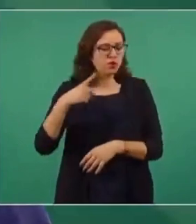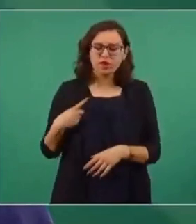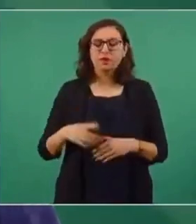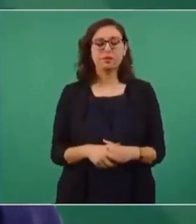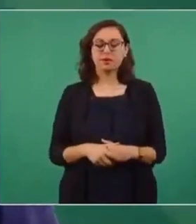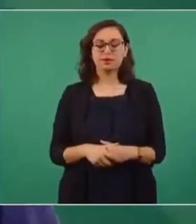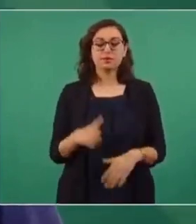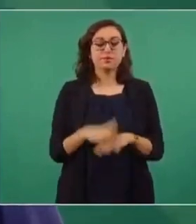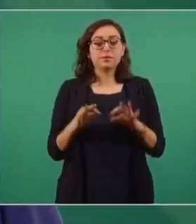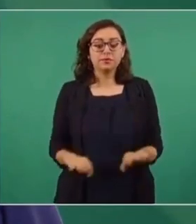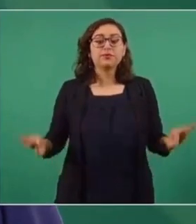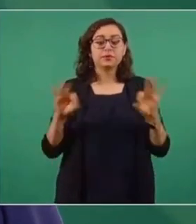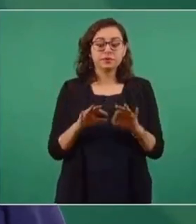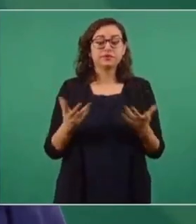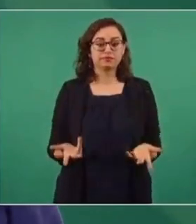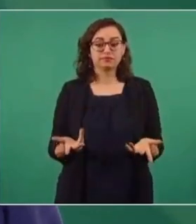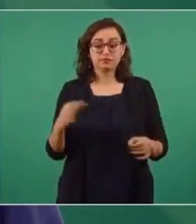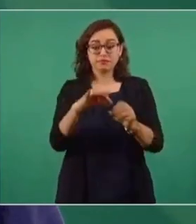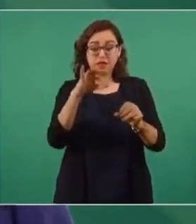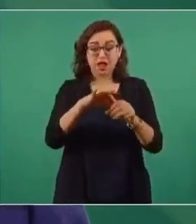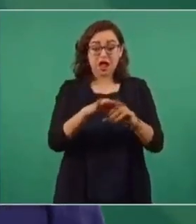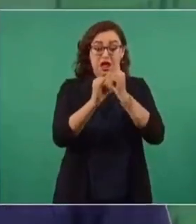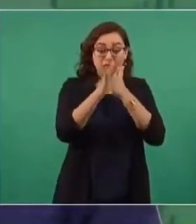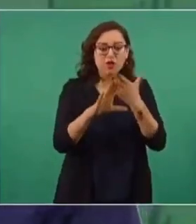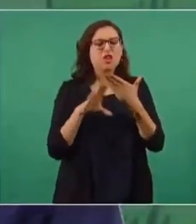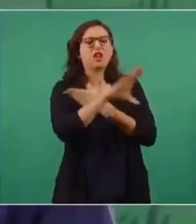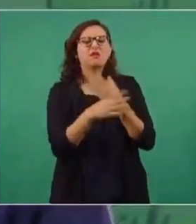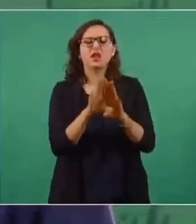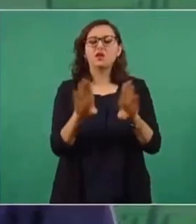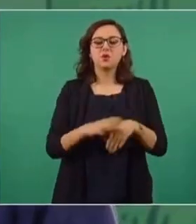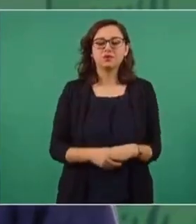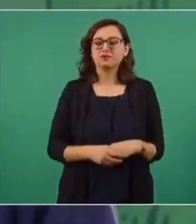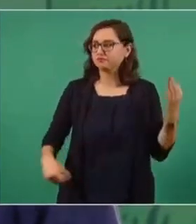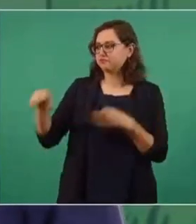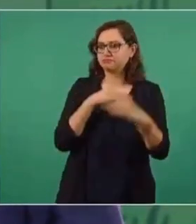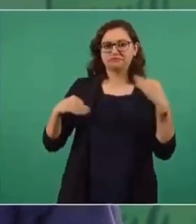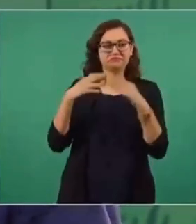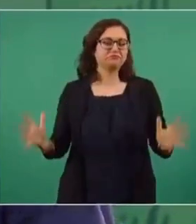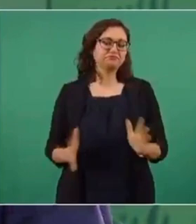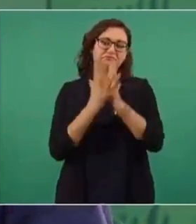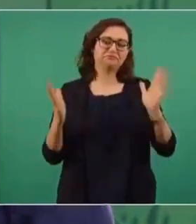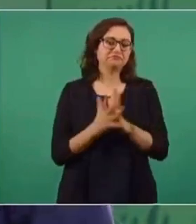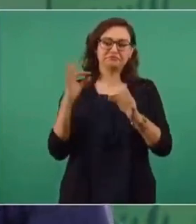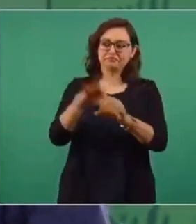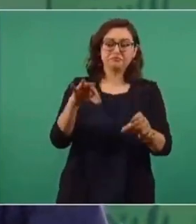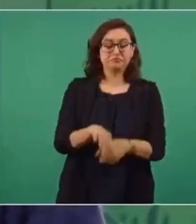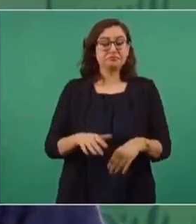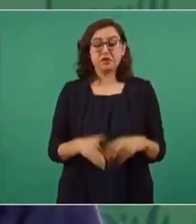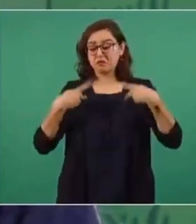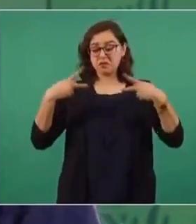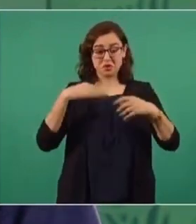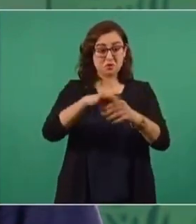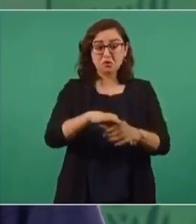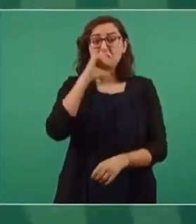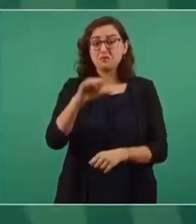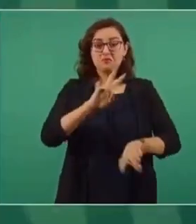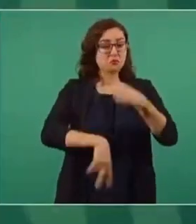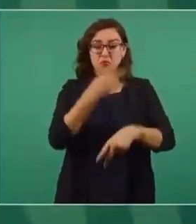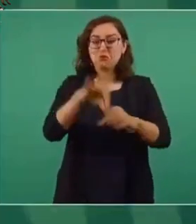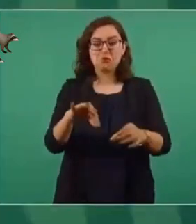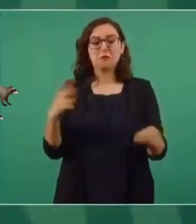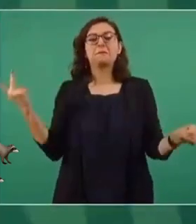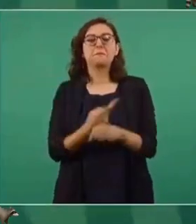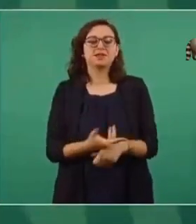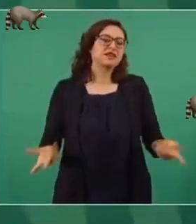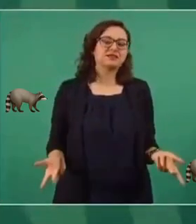Y lo mejor para evitar el fraude es que participemos. Cuando no se va a votar, los